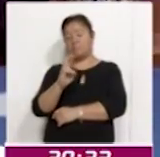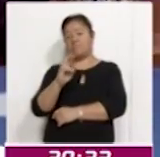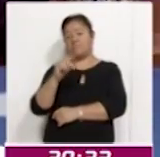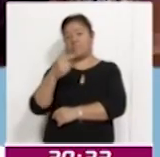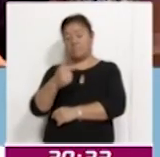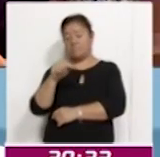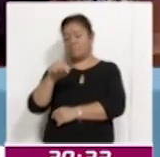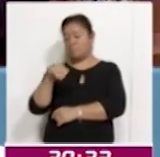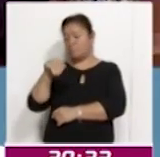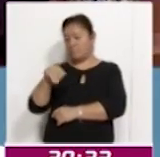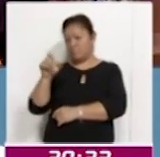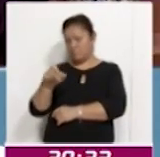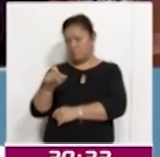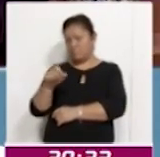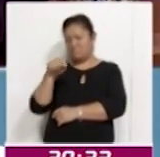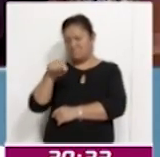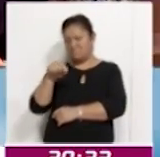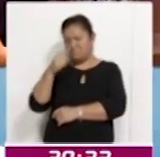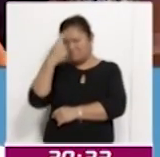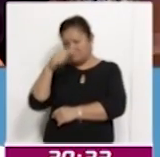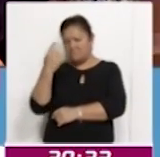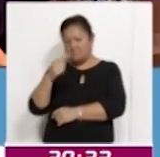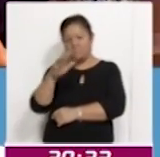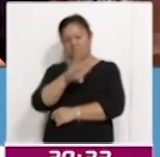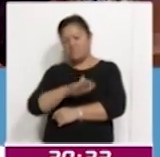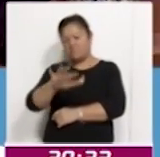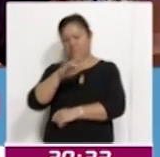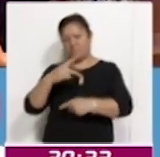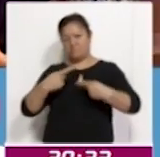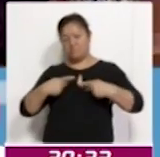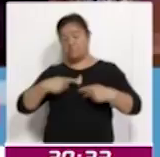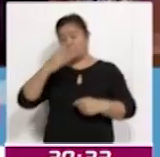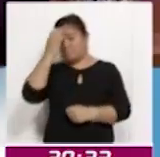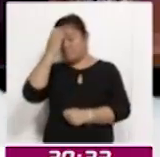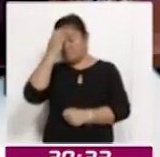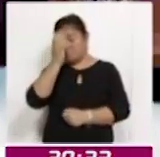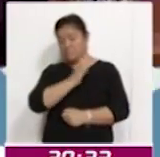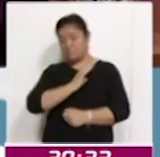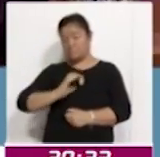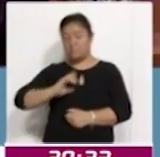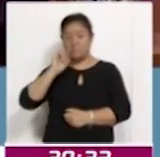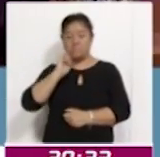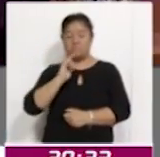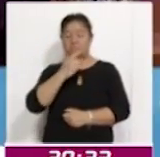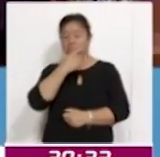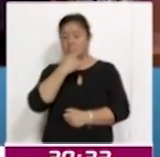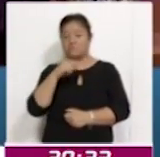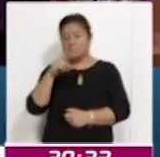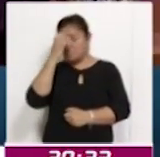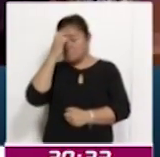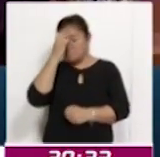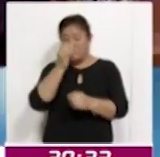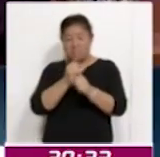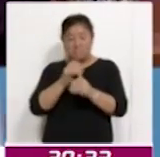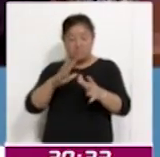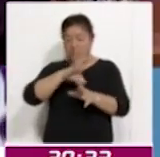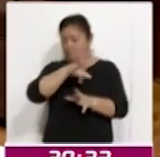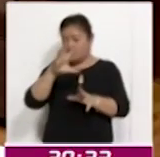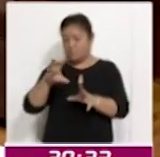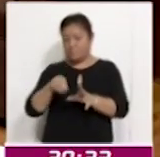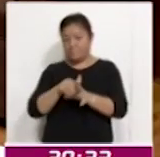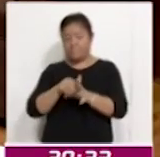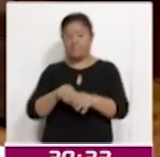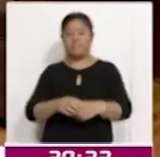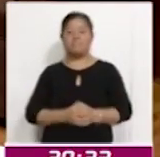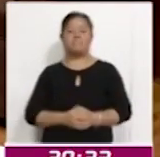ciudadanía tome una decisión informada y que conozca a sus candidatas y a sus candidatos. Nos decían hace unos instantes, precisamente en estos